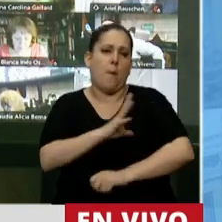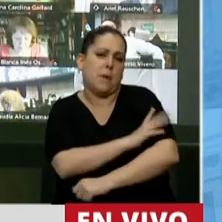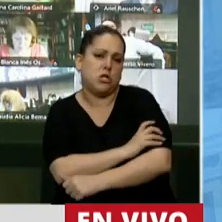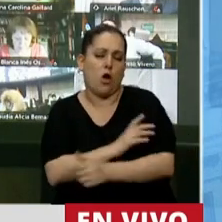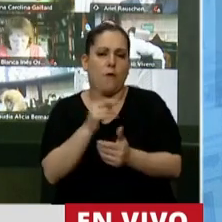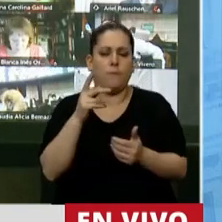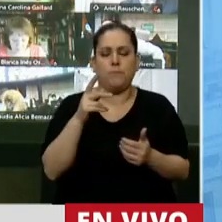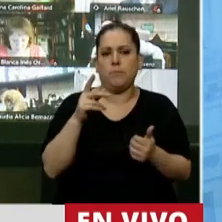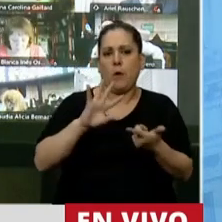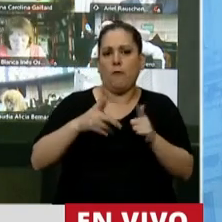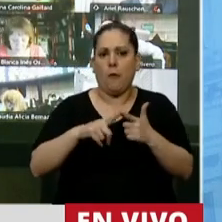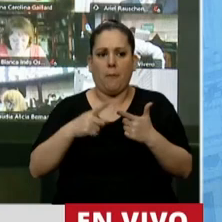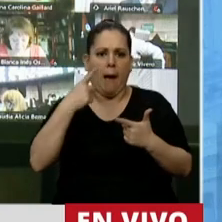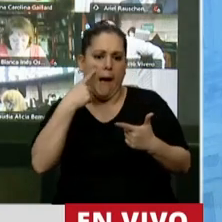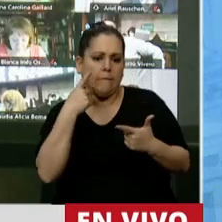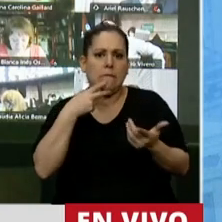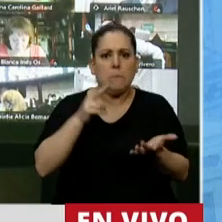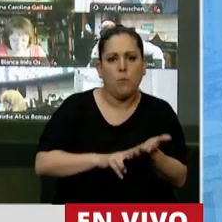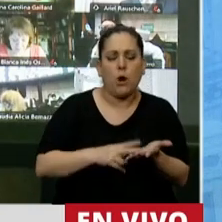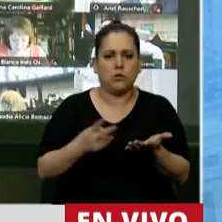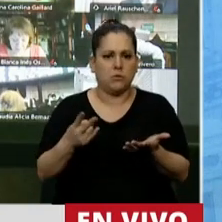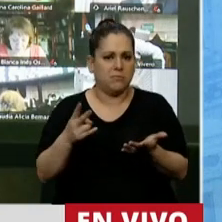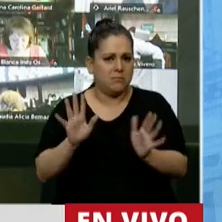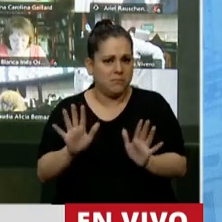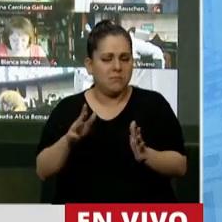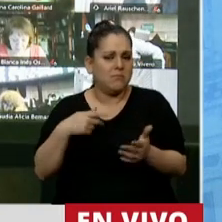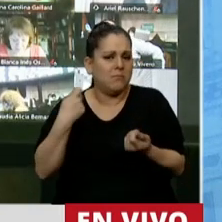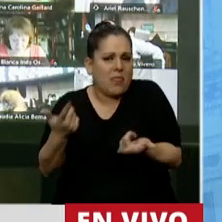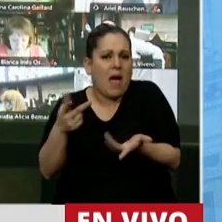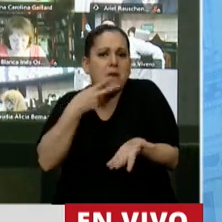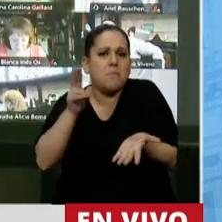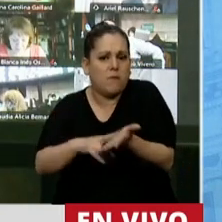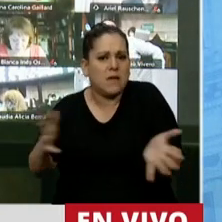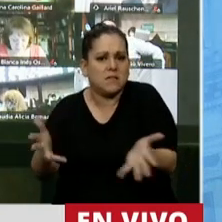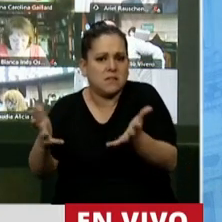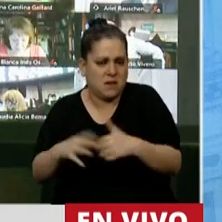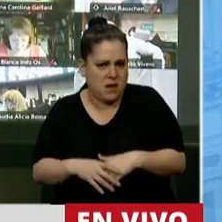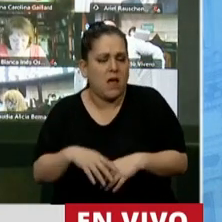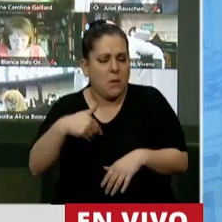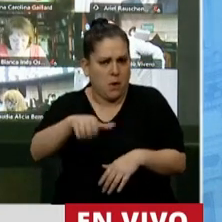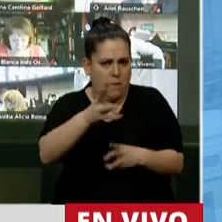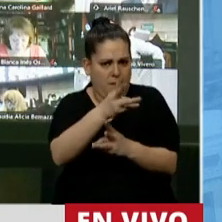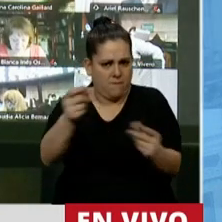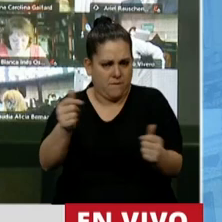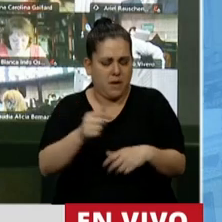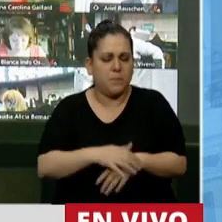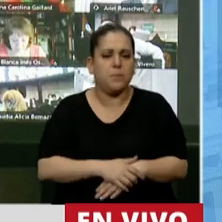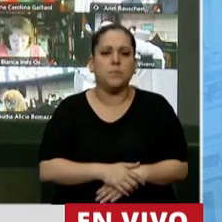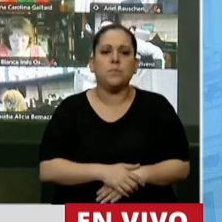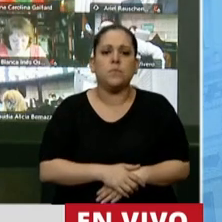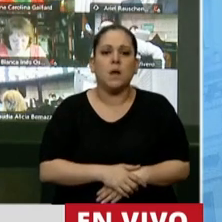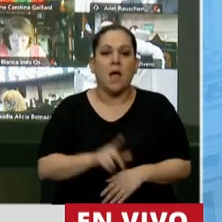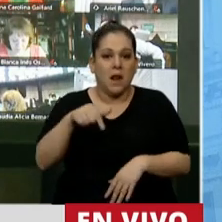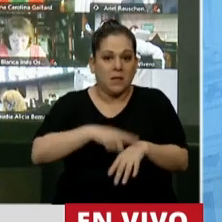pero se olvidó de un elemento central, el impulso fiscal. En este momento, sí, ahí redondeo, Presidente, disculpa.